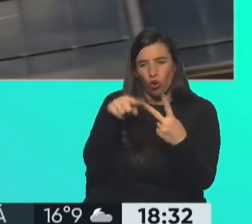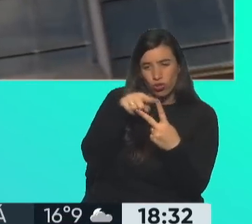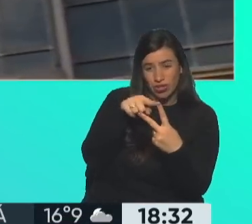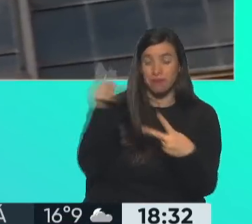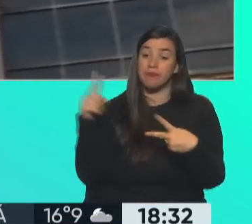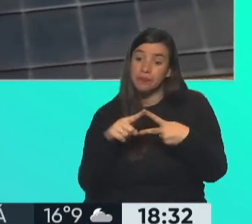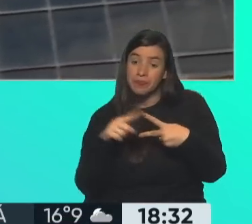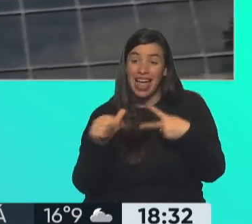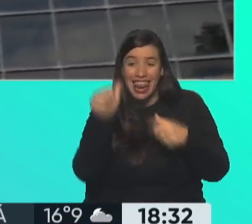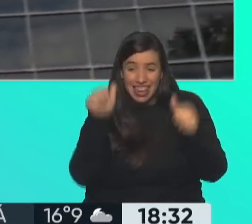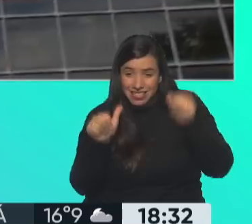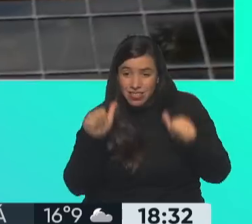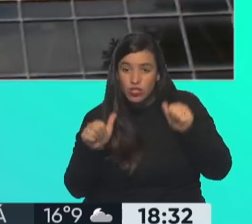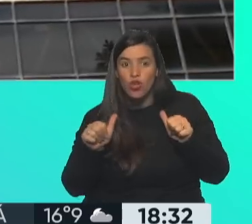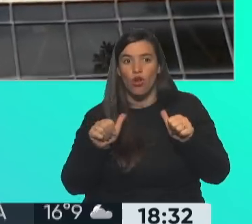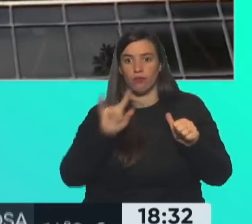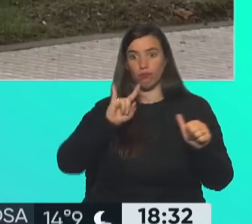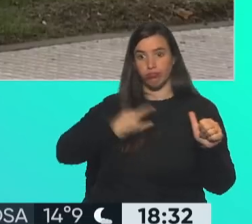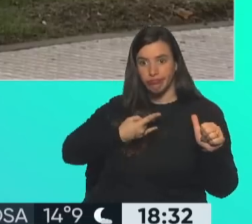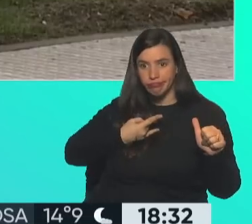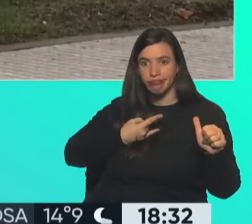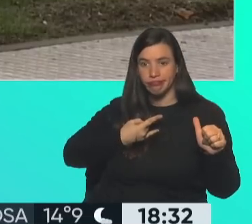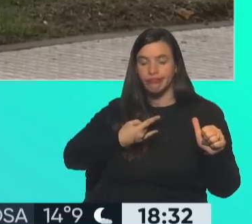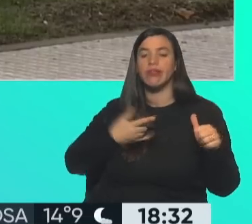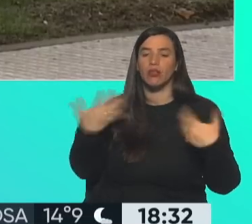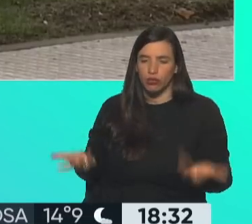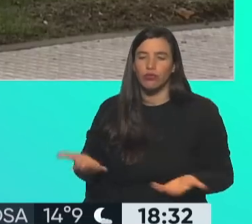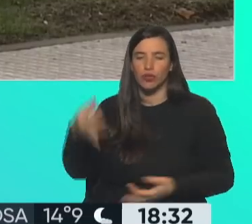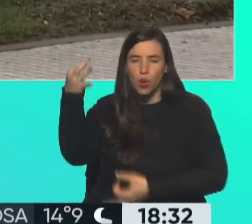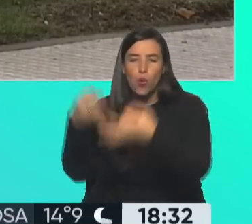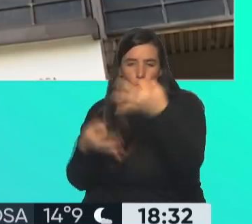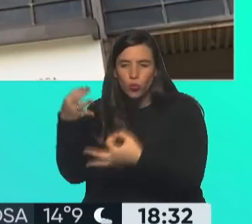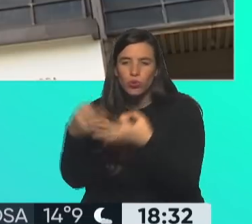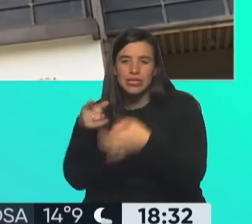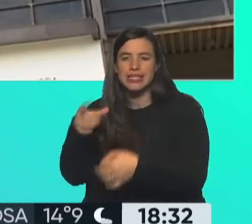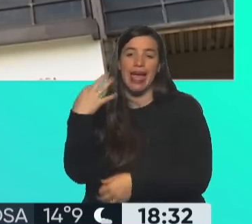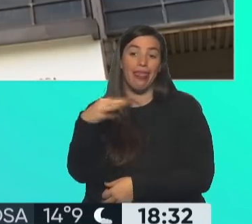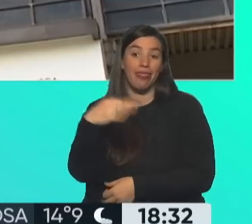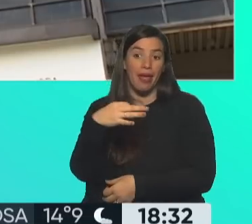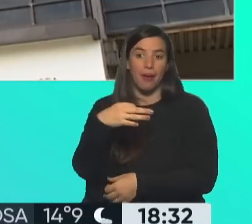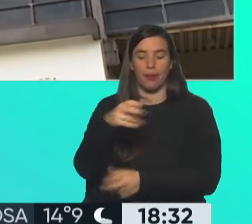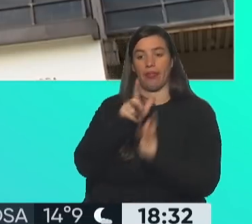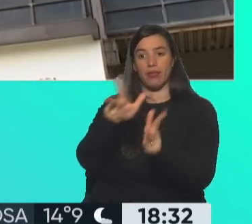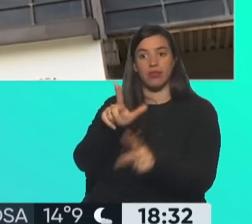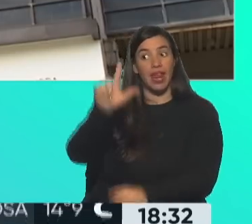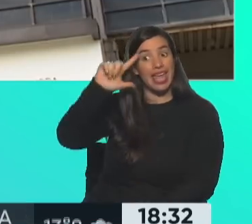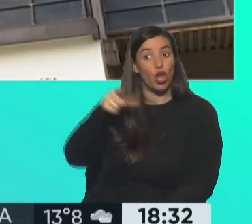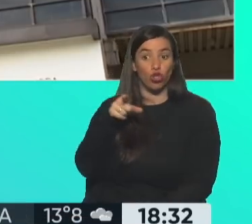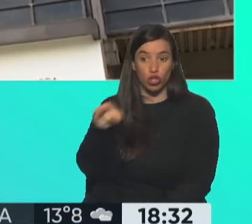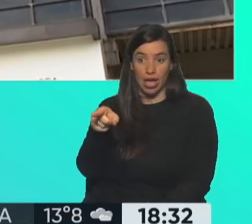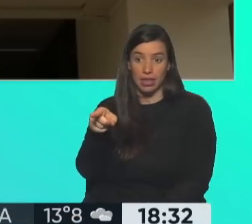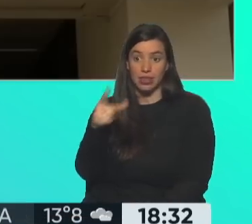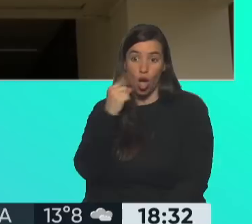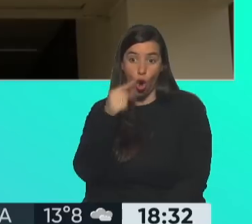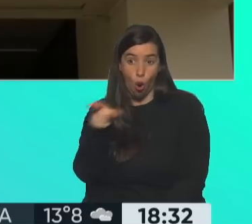auto-infringidas, en consecuencia el tribunal debería declarar inocente a Villa y denunciar